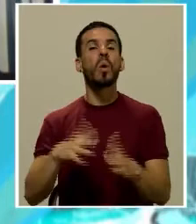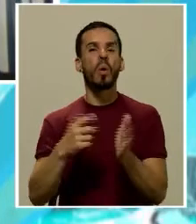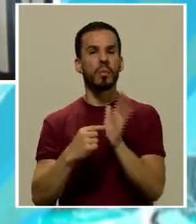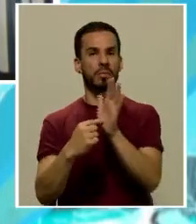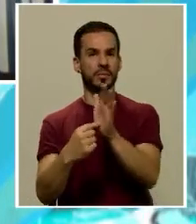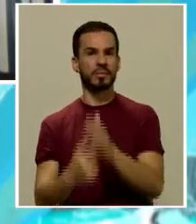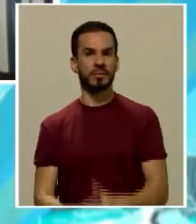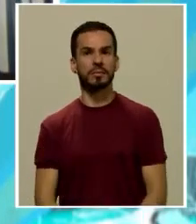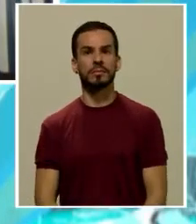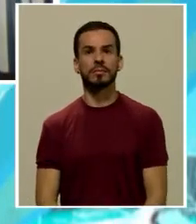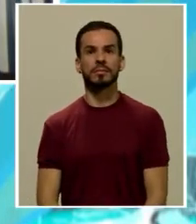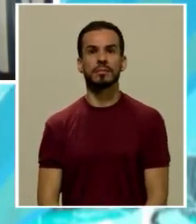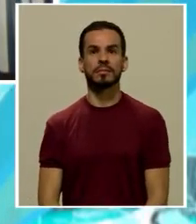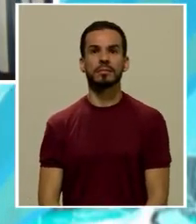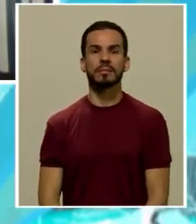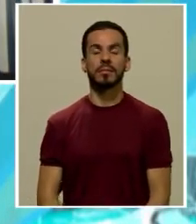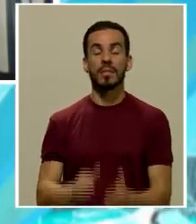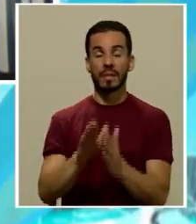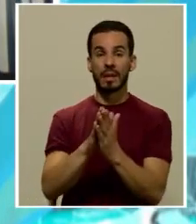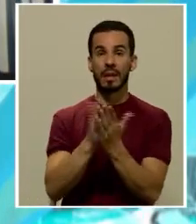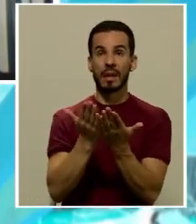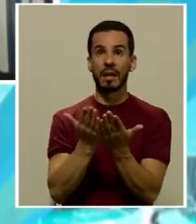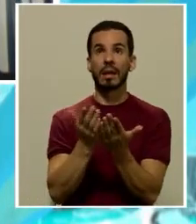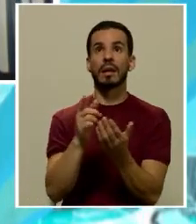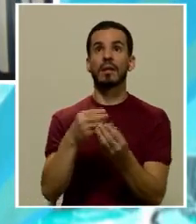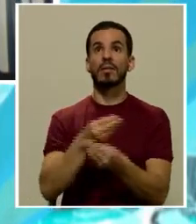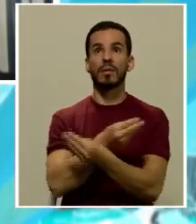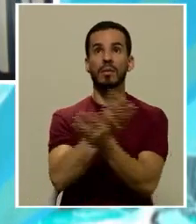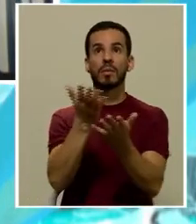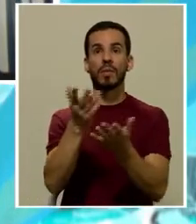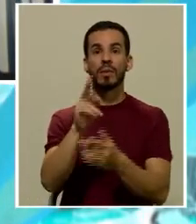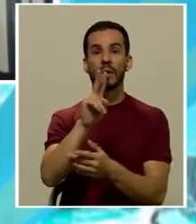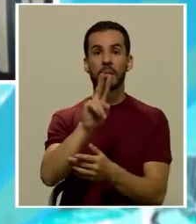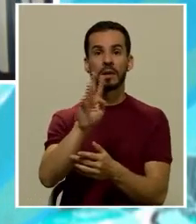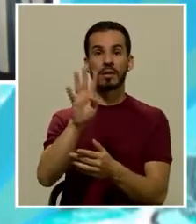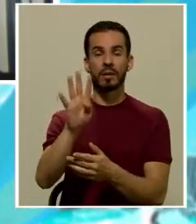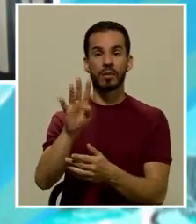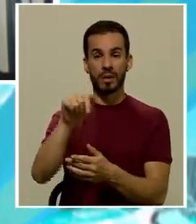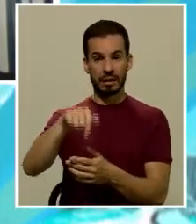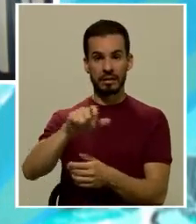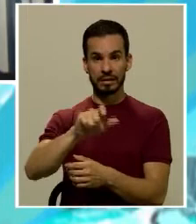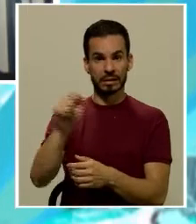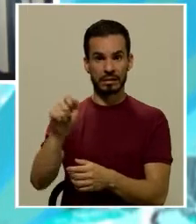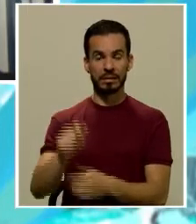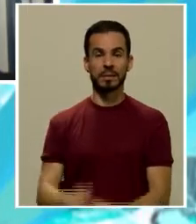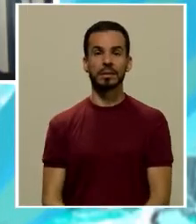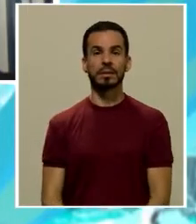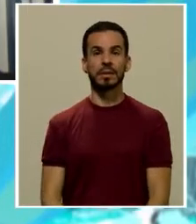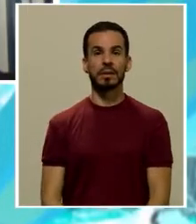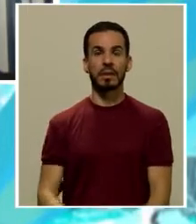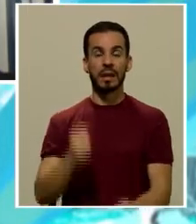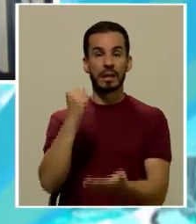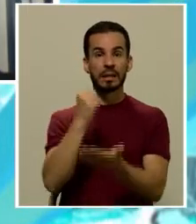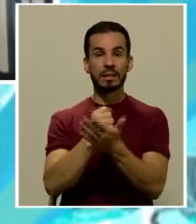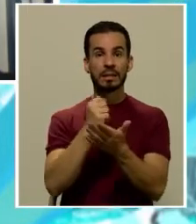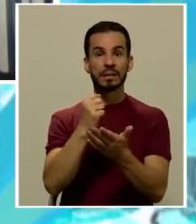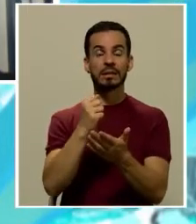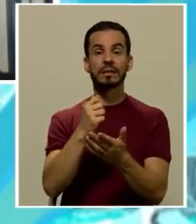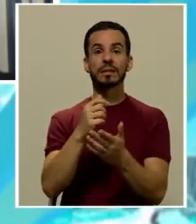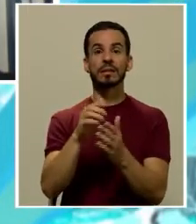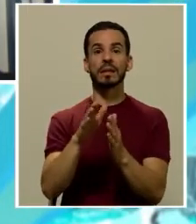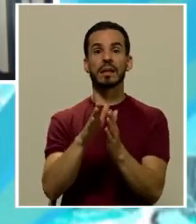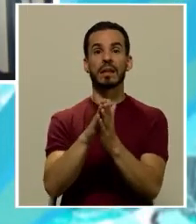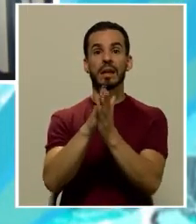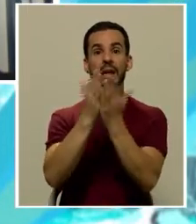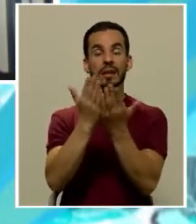presentación? El libro será publicado el 24 de este mes bajo el sello de la editorial